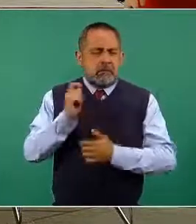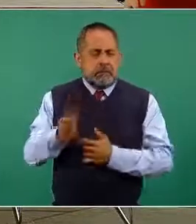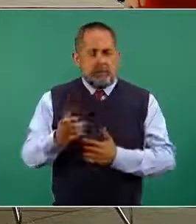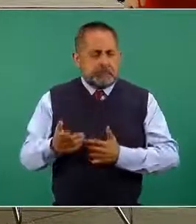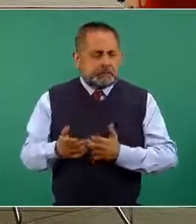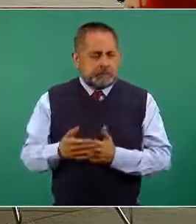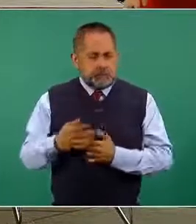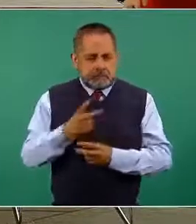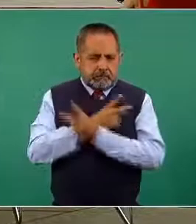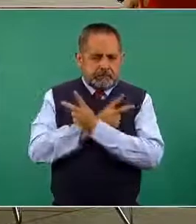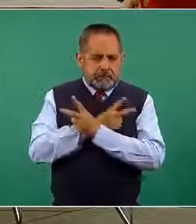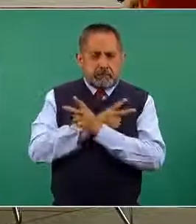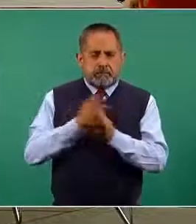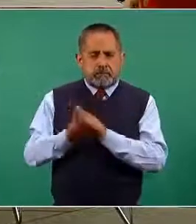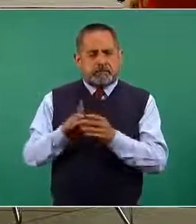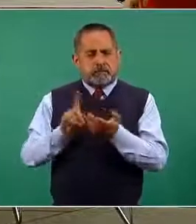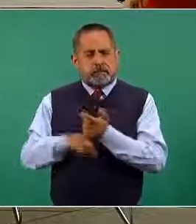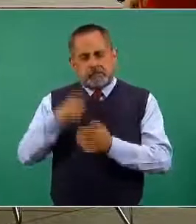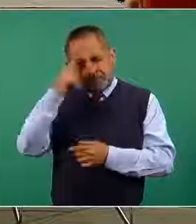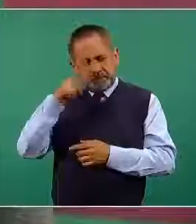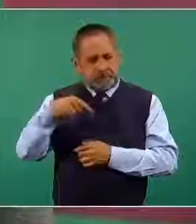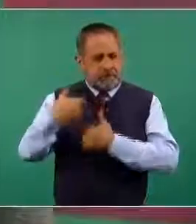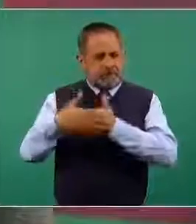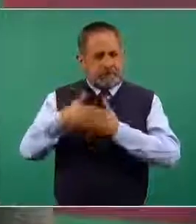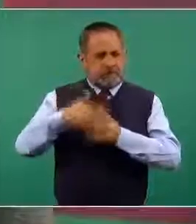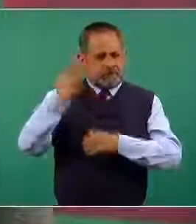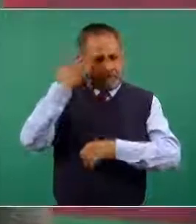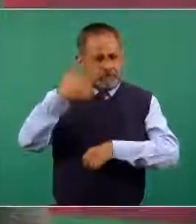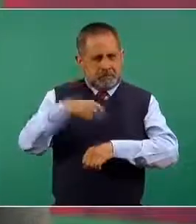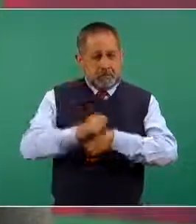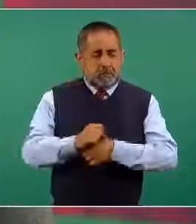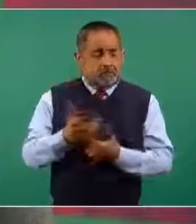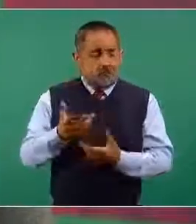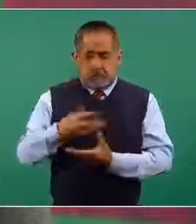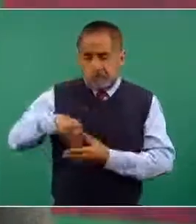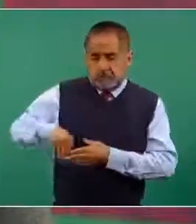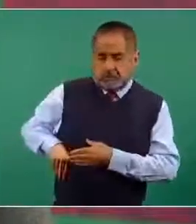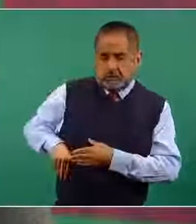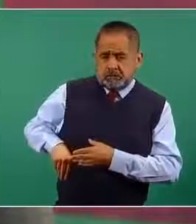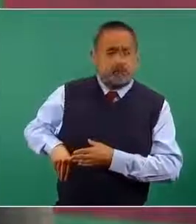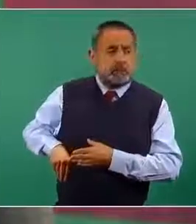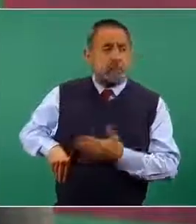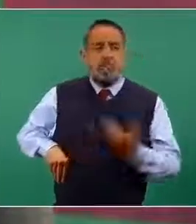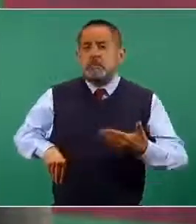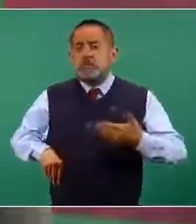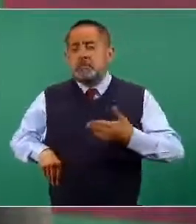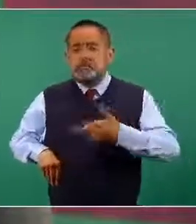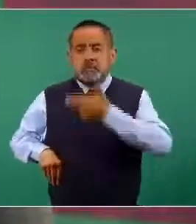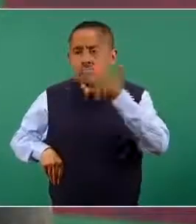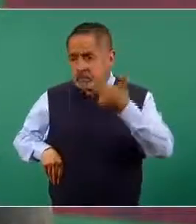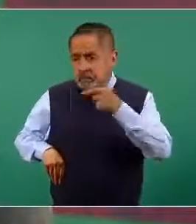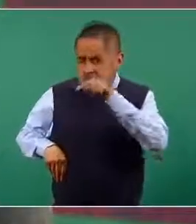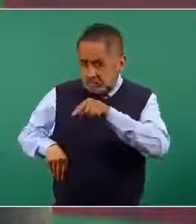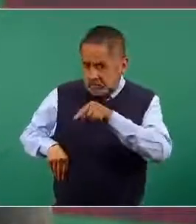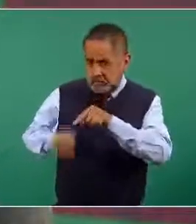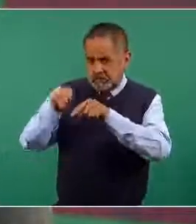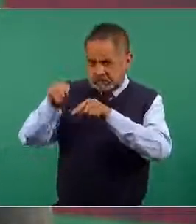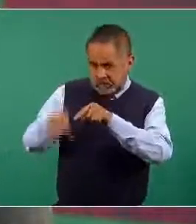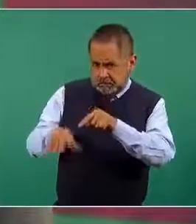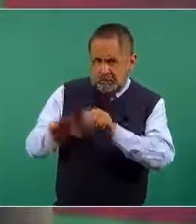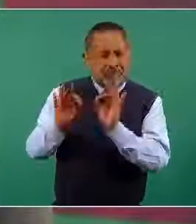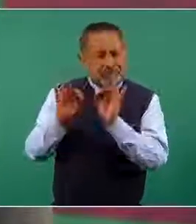de vacaciones de primavera, la llevo al lugar en donde me estoy quedando y ahí la tiro. Eso